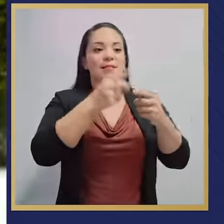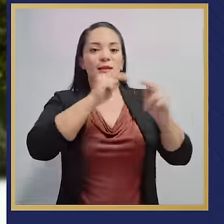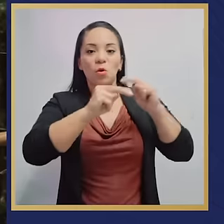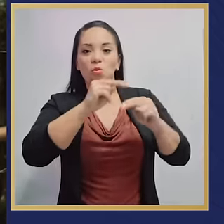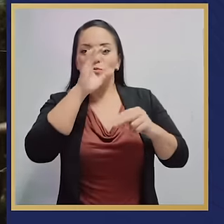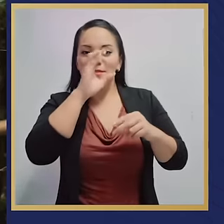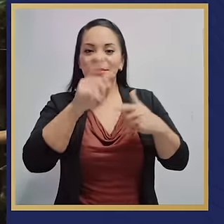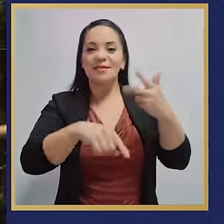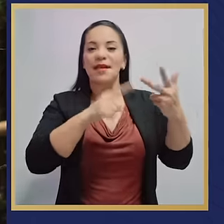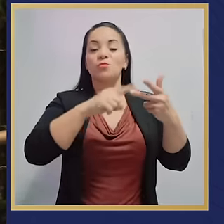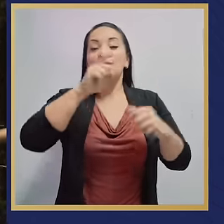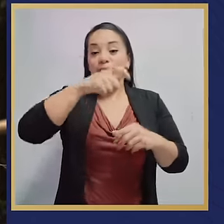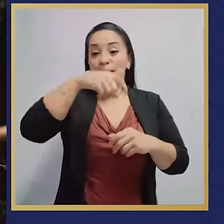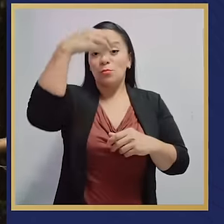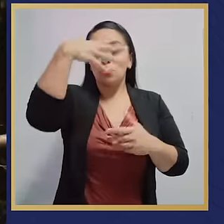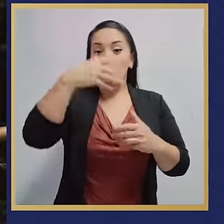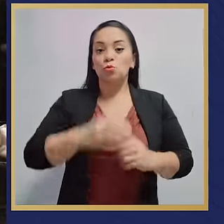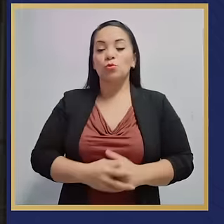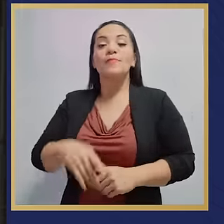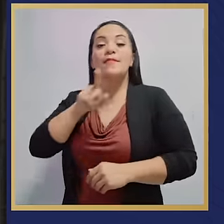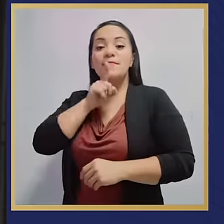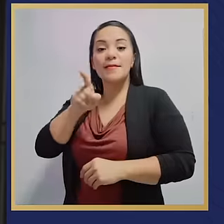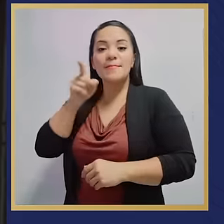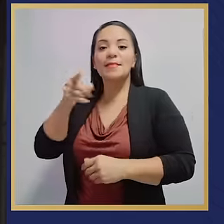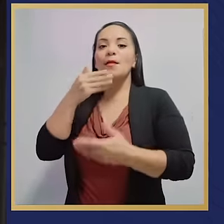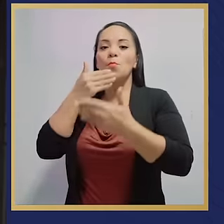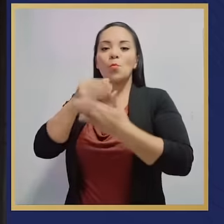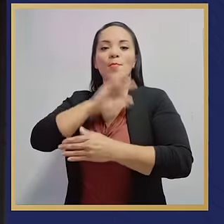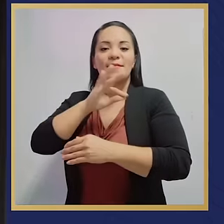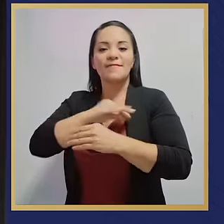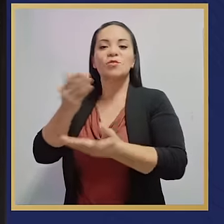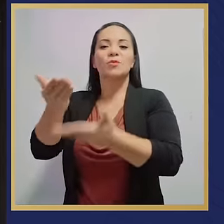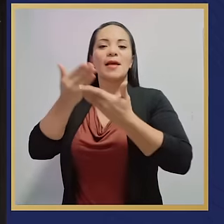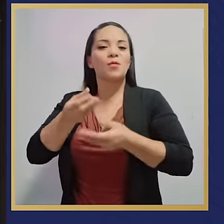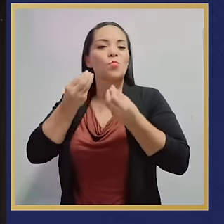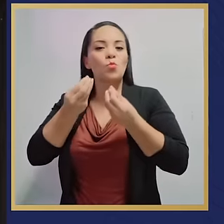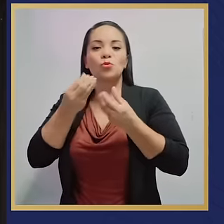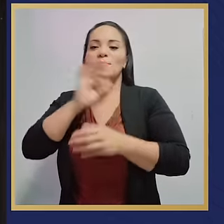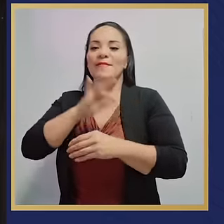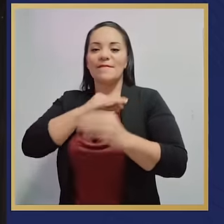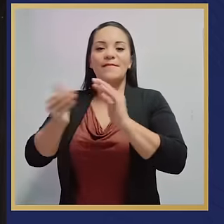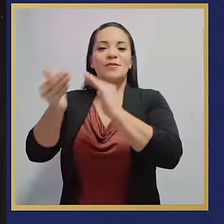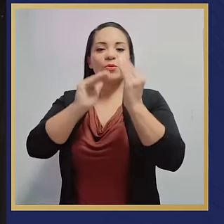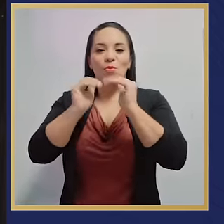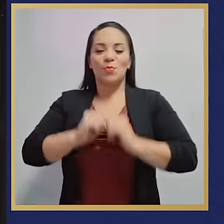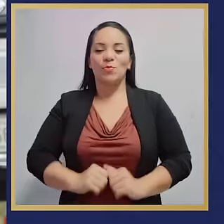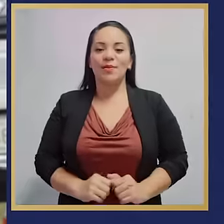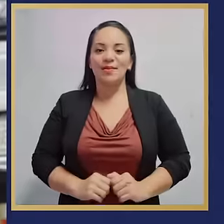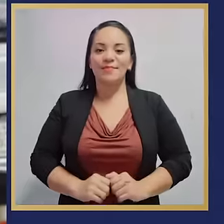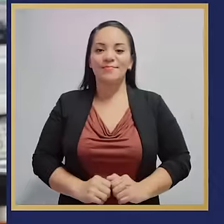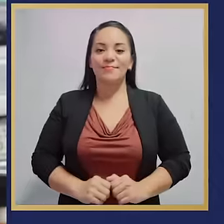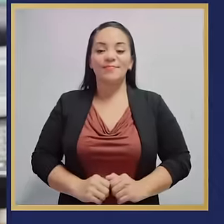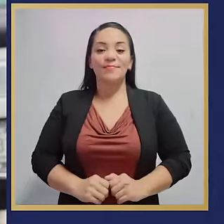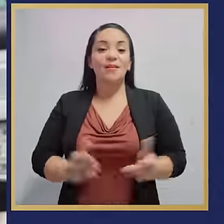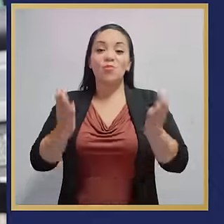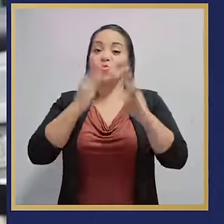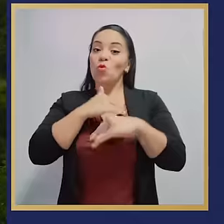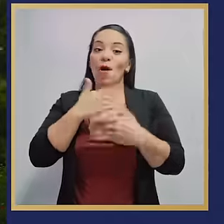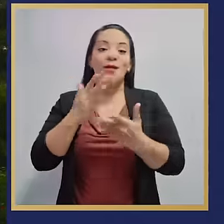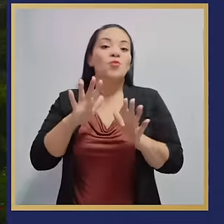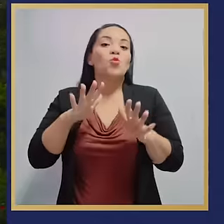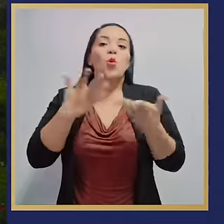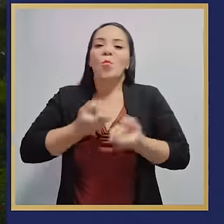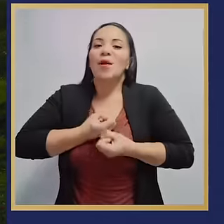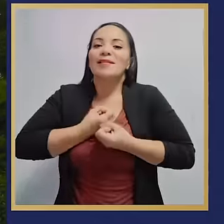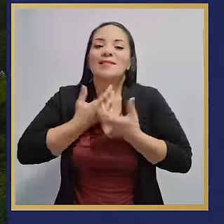y ocupamos la luz. Va a ser de gran beneficio y va a traer mucho beneficio a la comunidad. Yo creo que no hay palabras